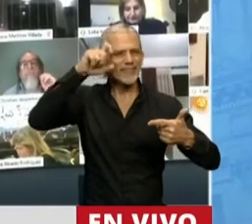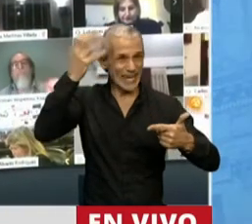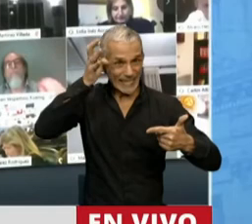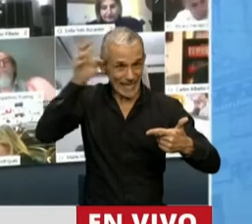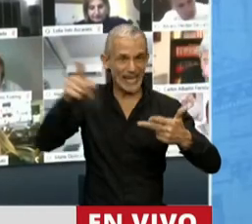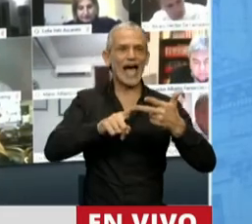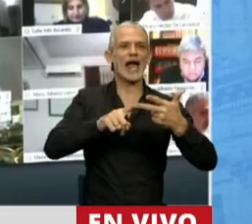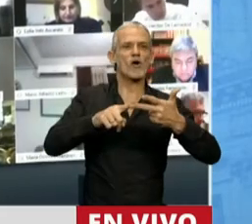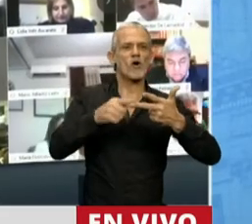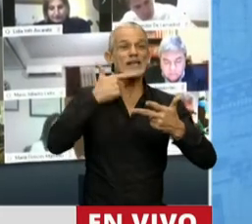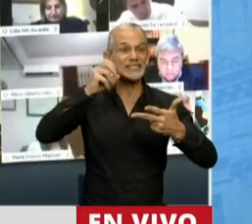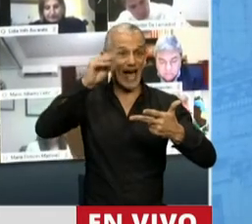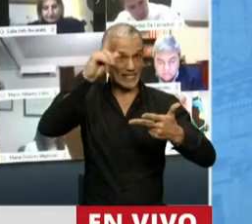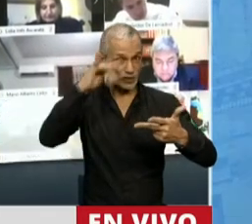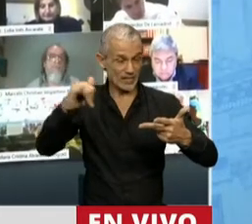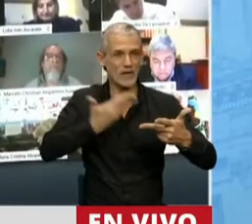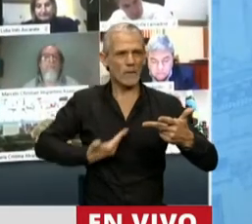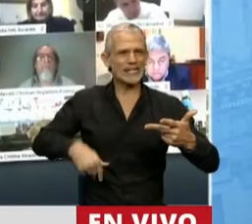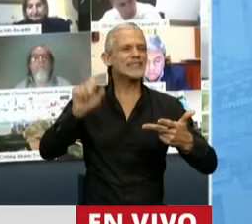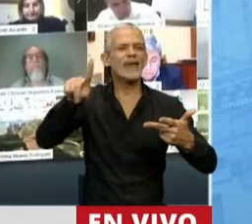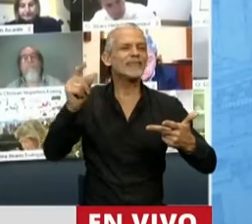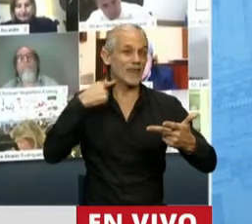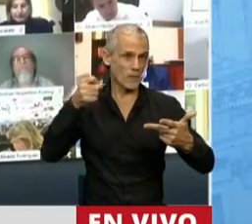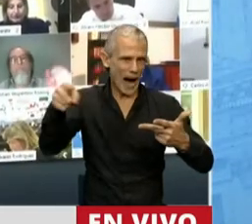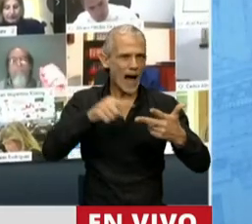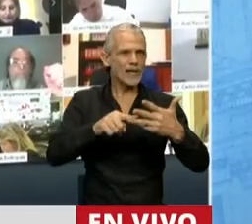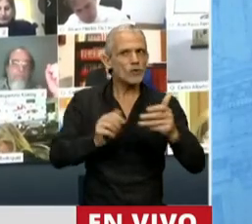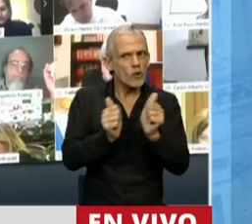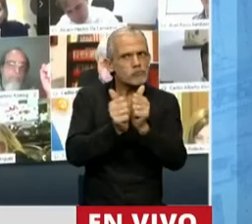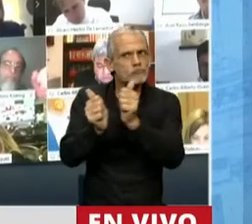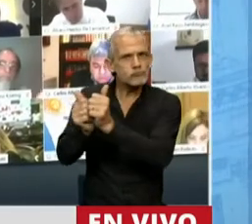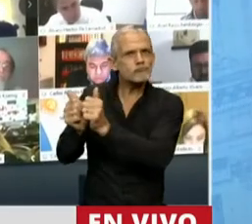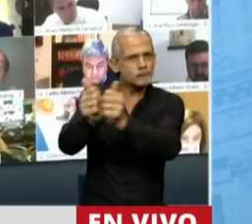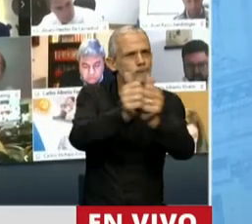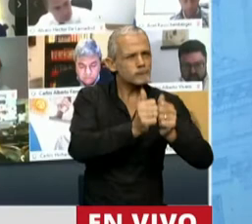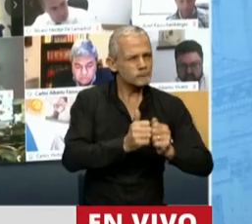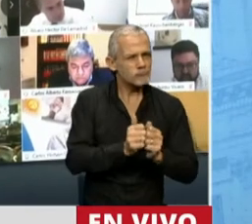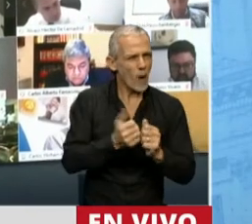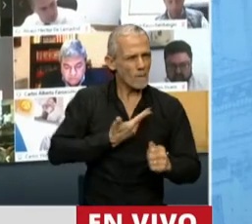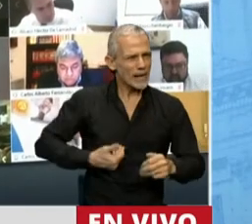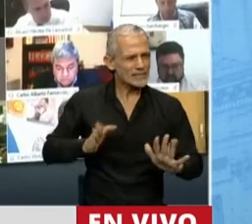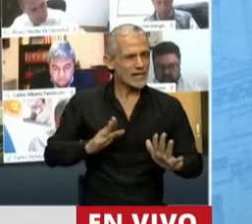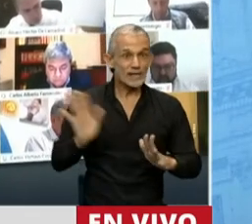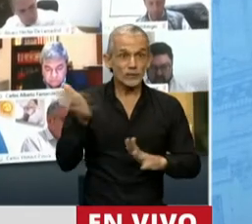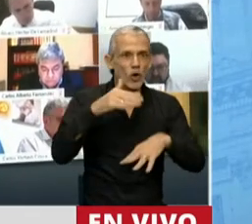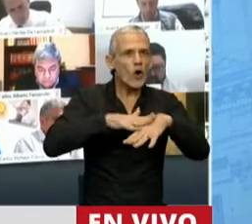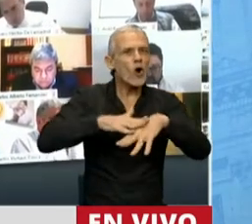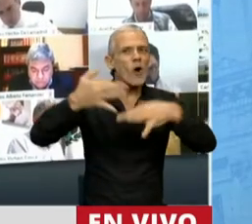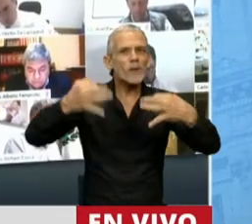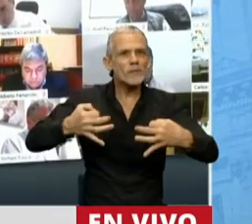con Pedro Sánchez, el presidente de España. Se comprometieron,